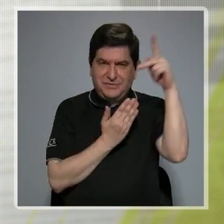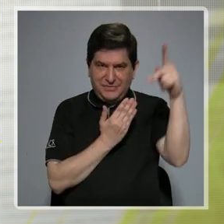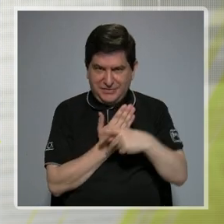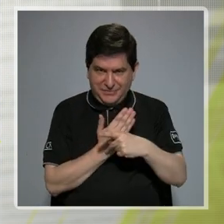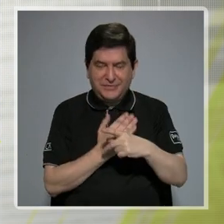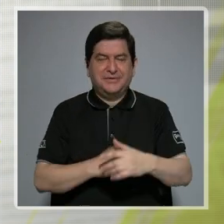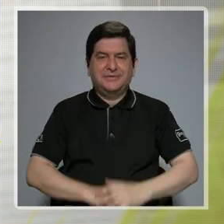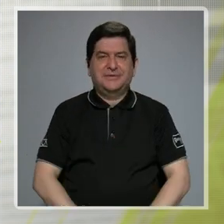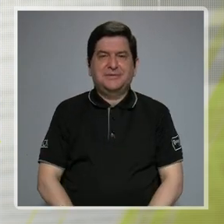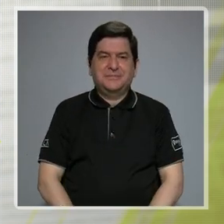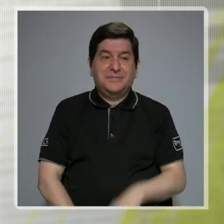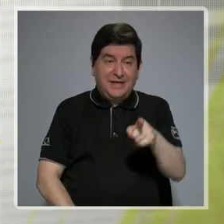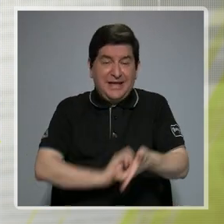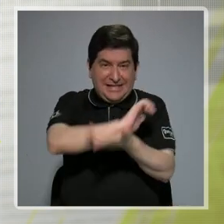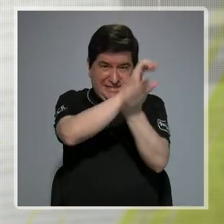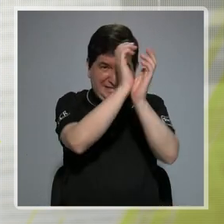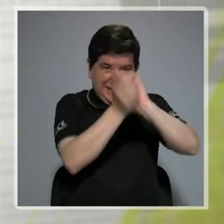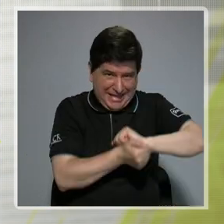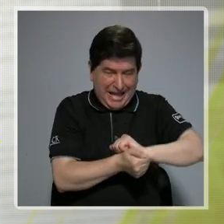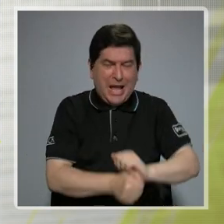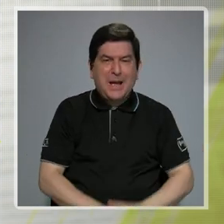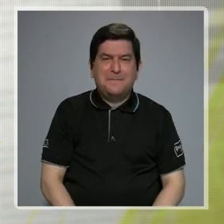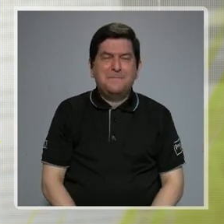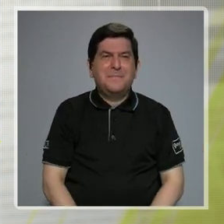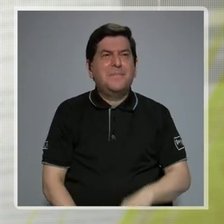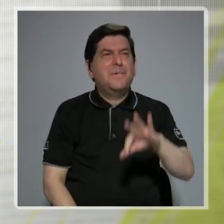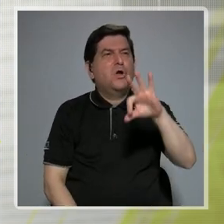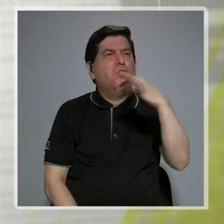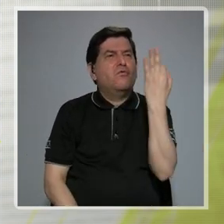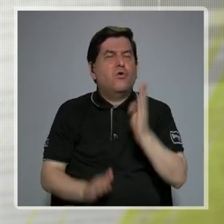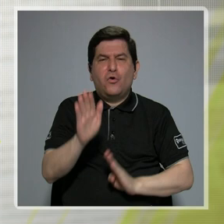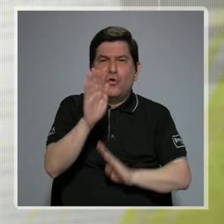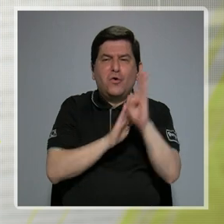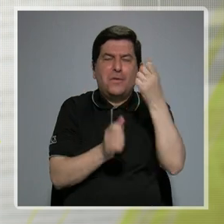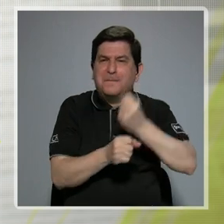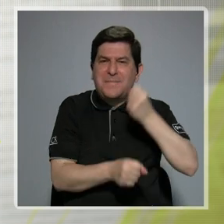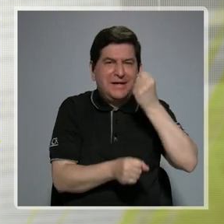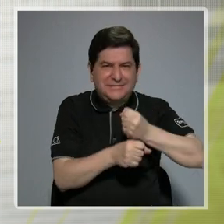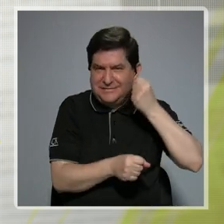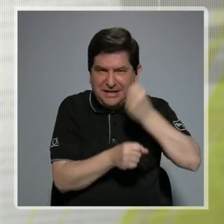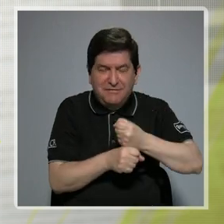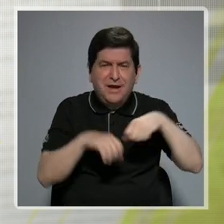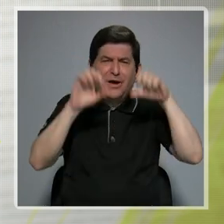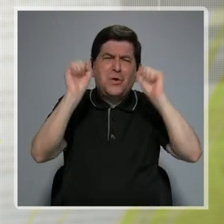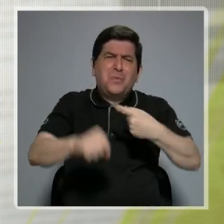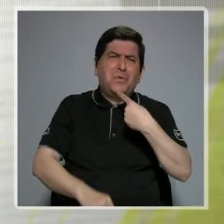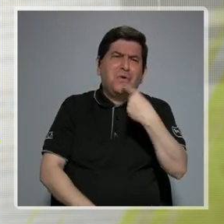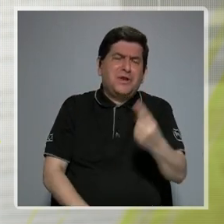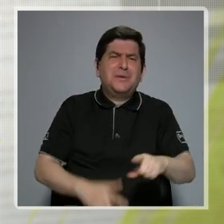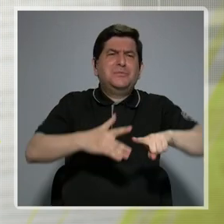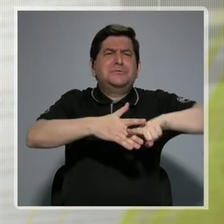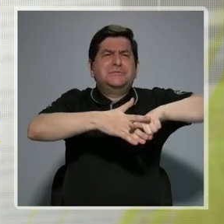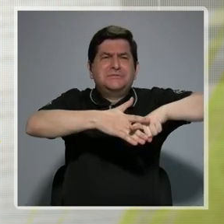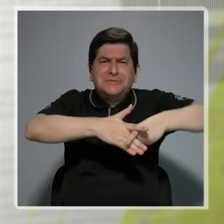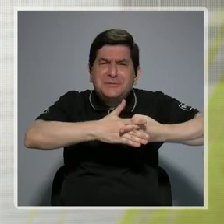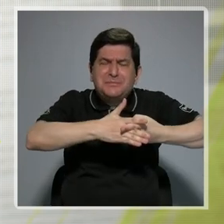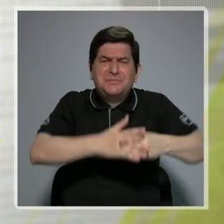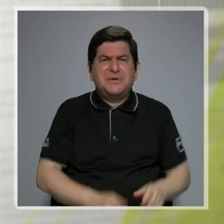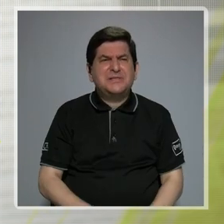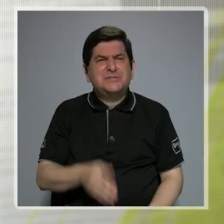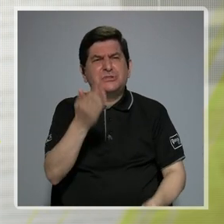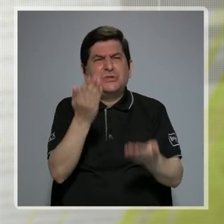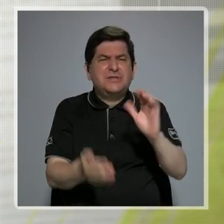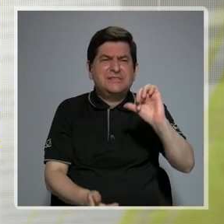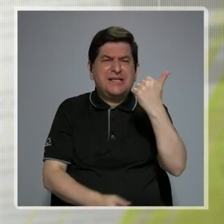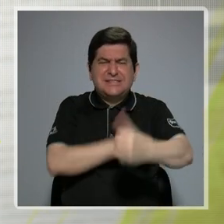ese cambio en la forma de desarrollar el trabajo, podríamos decir que empezó hace unos